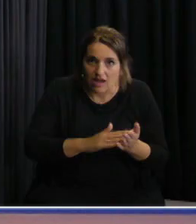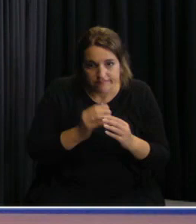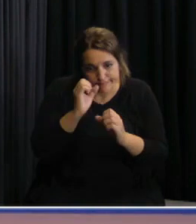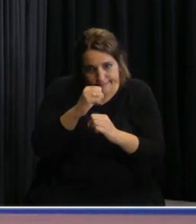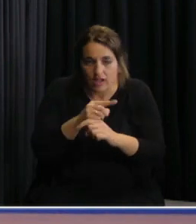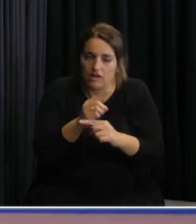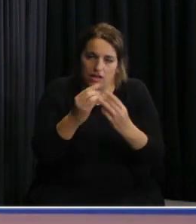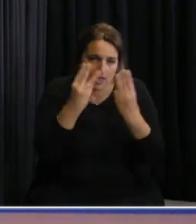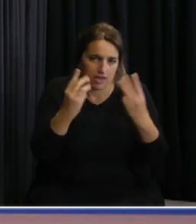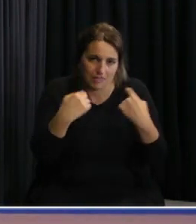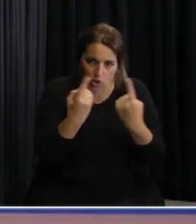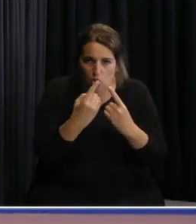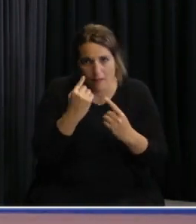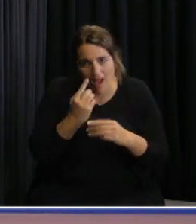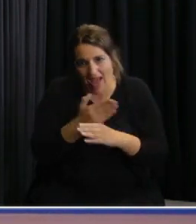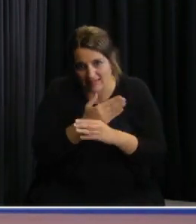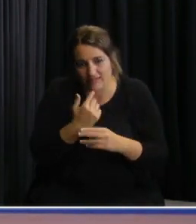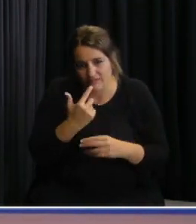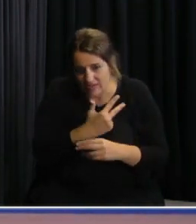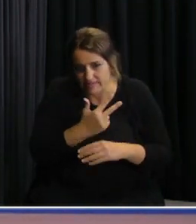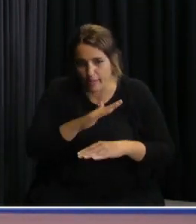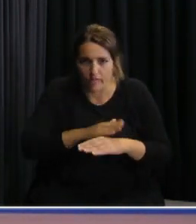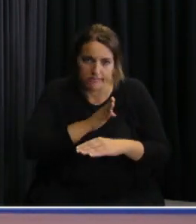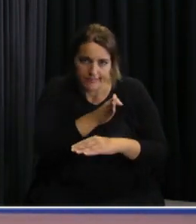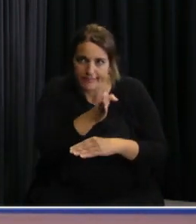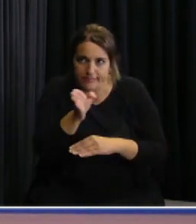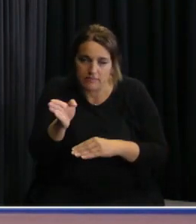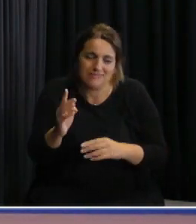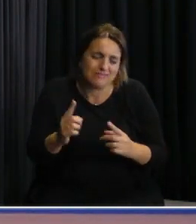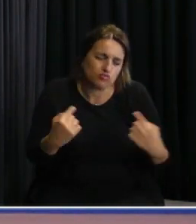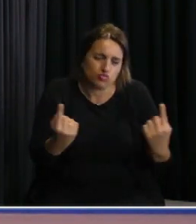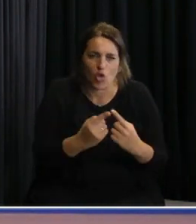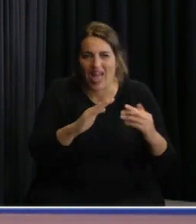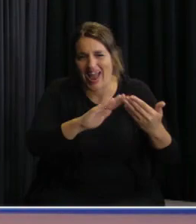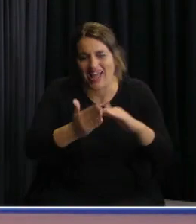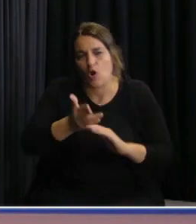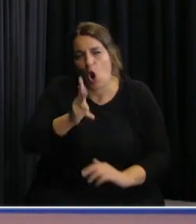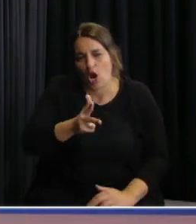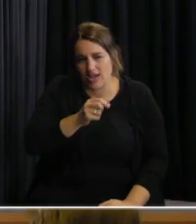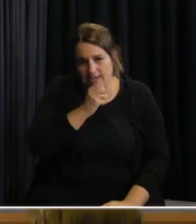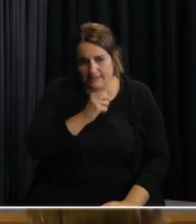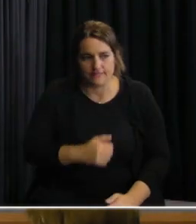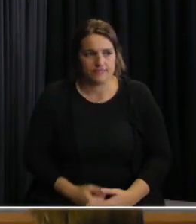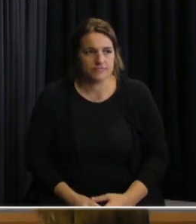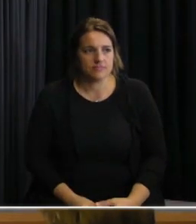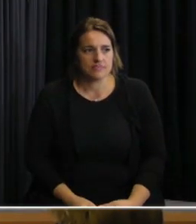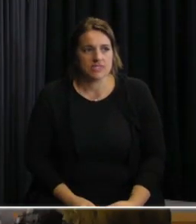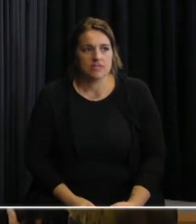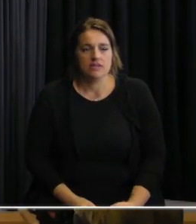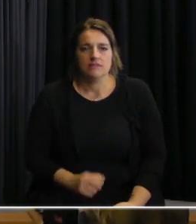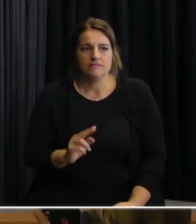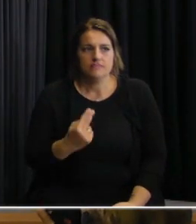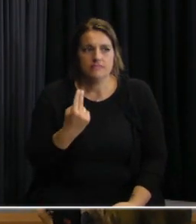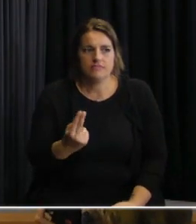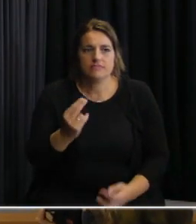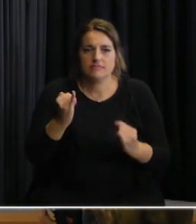obviamente programado pero va a ser general no solo en estos ocho centros sino en todos los residenciales si me permite vamos